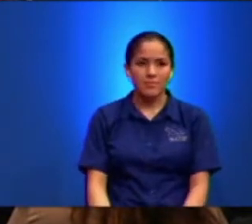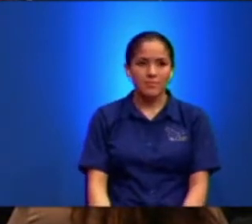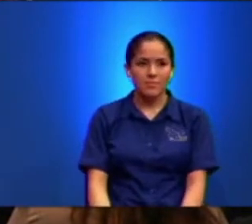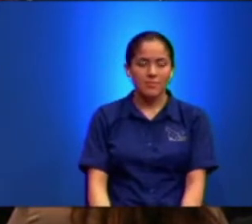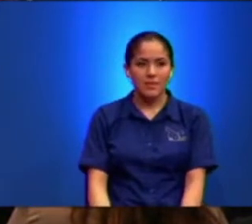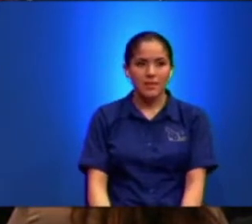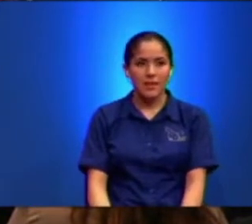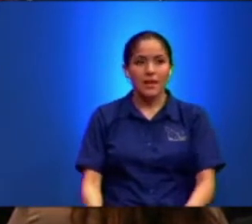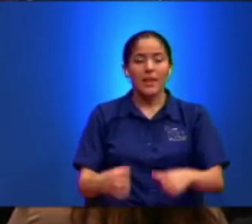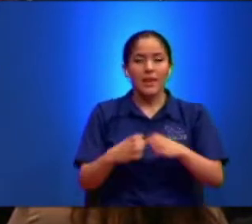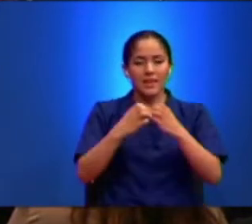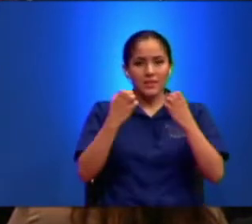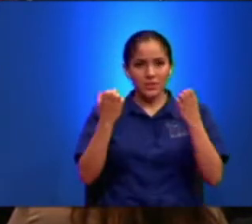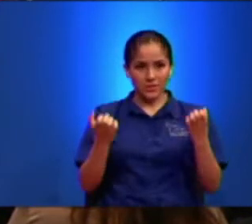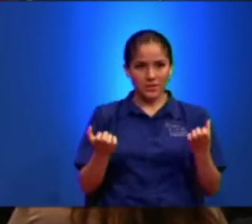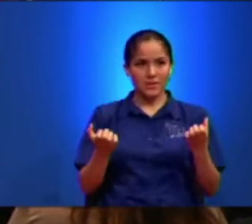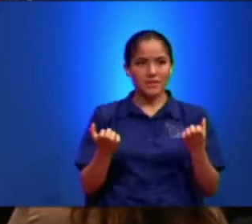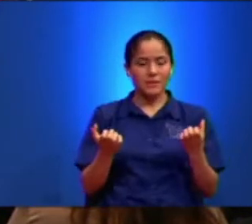Y Entonces